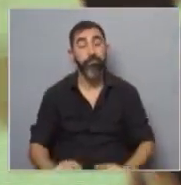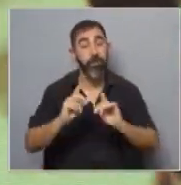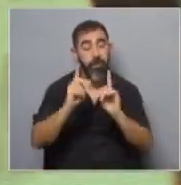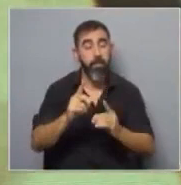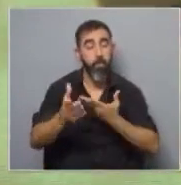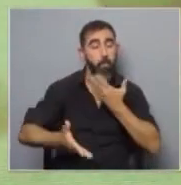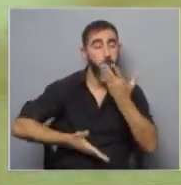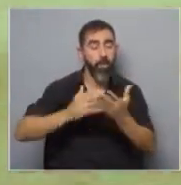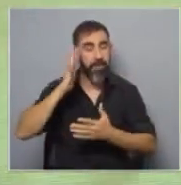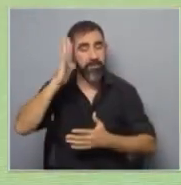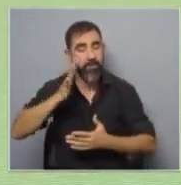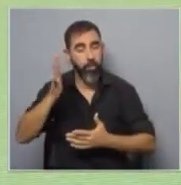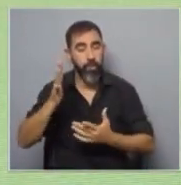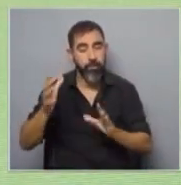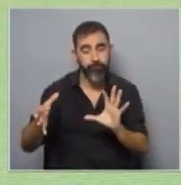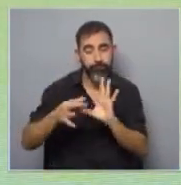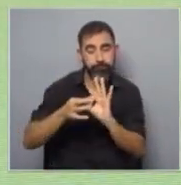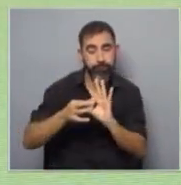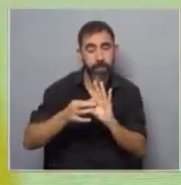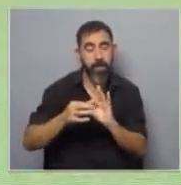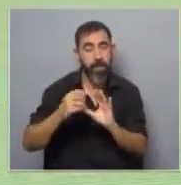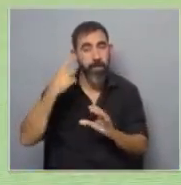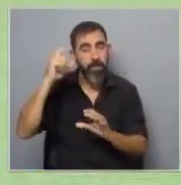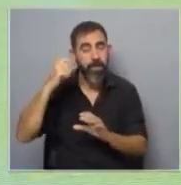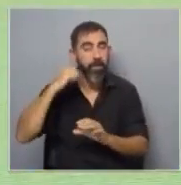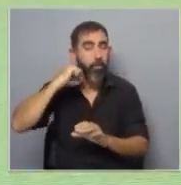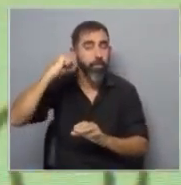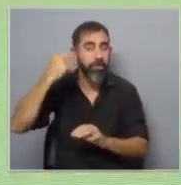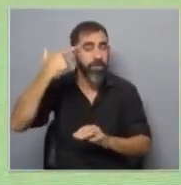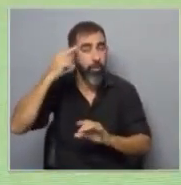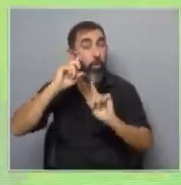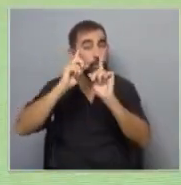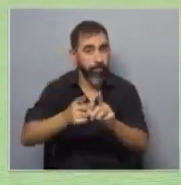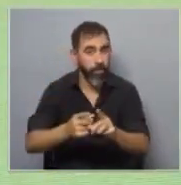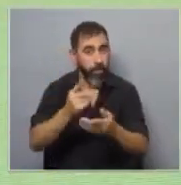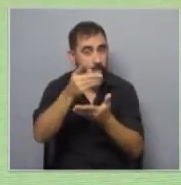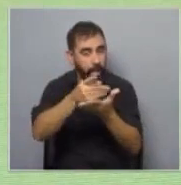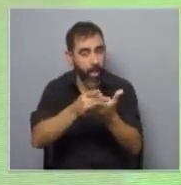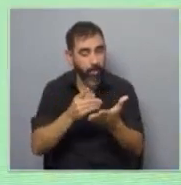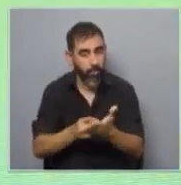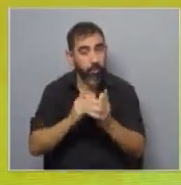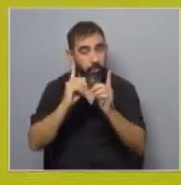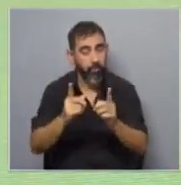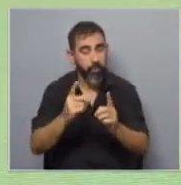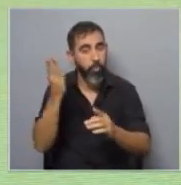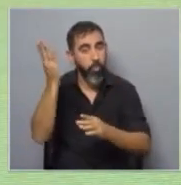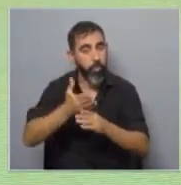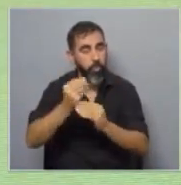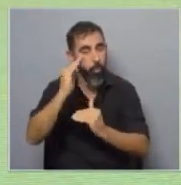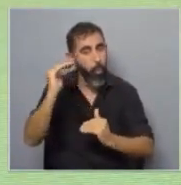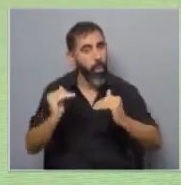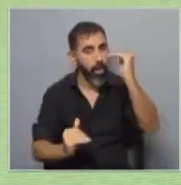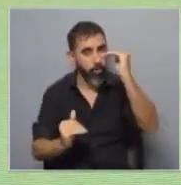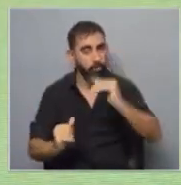ese malestar está asociado con ideas de autoeliminación e intentos de suicidio. Que es otro de los datos que tenemos, un porcentaje altísimo.